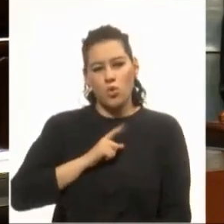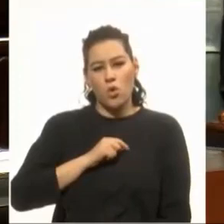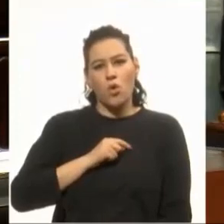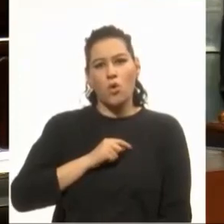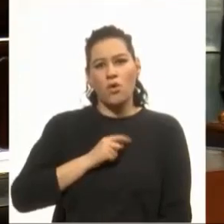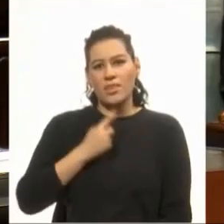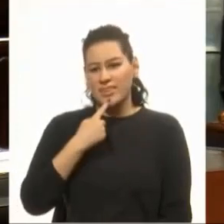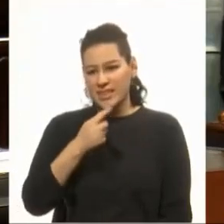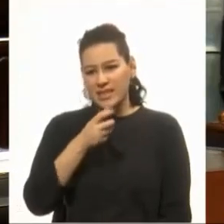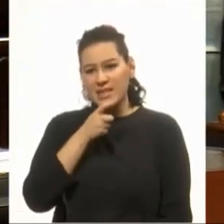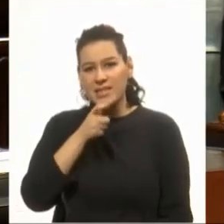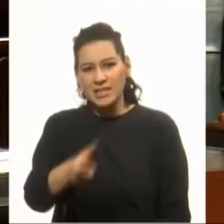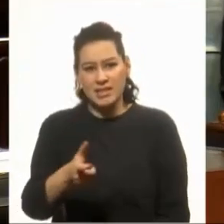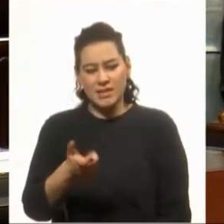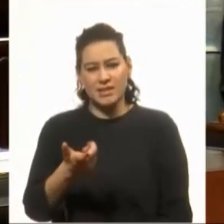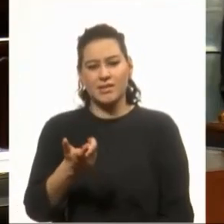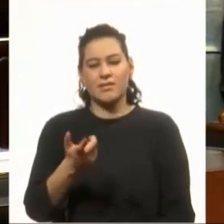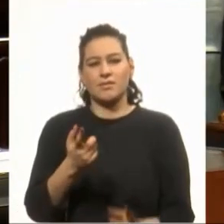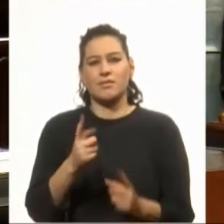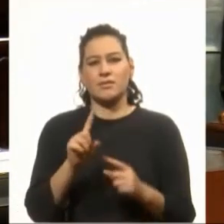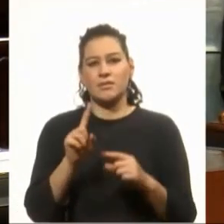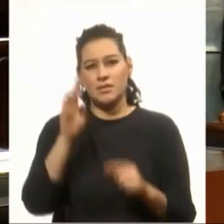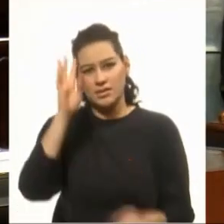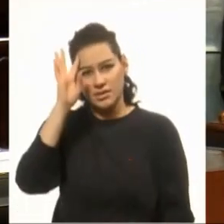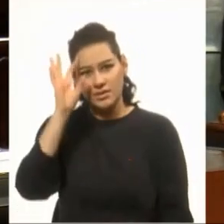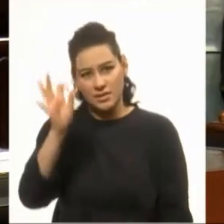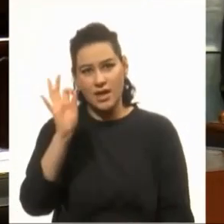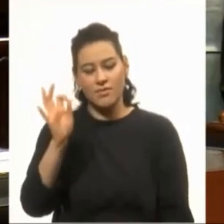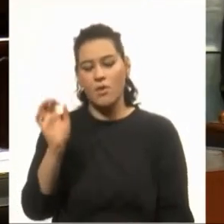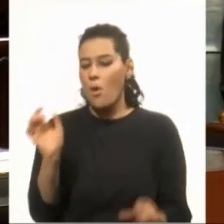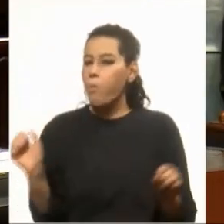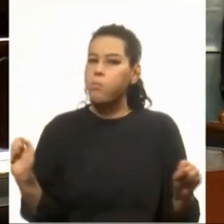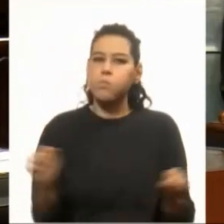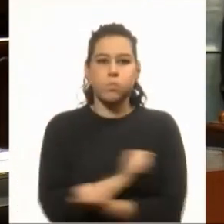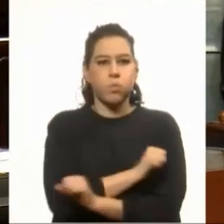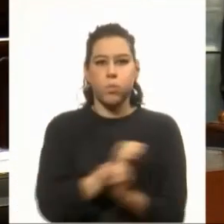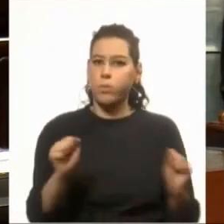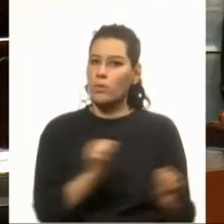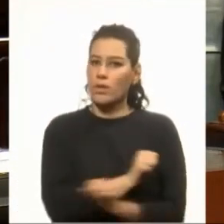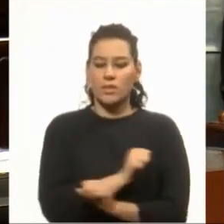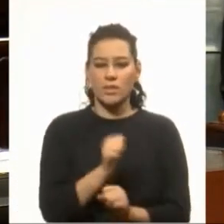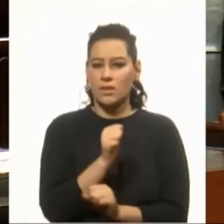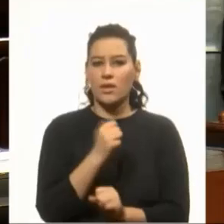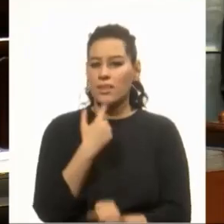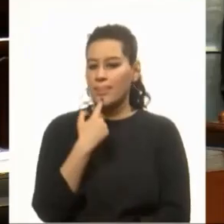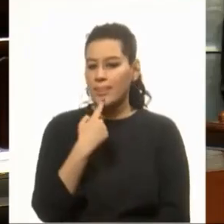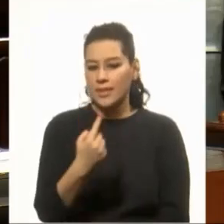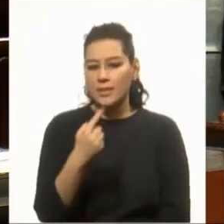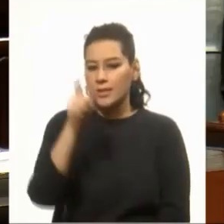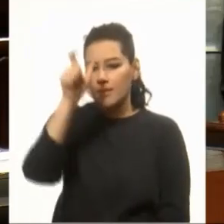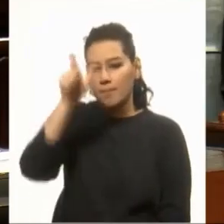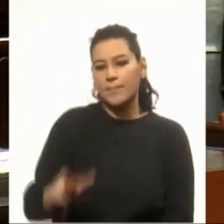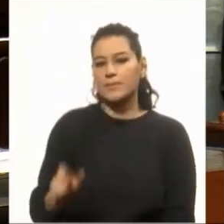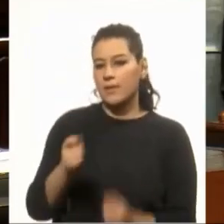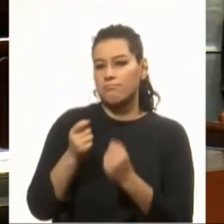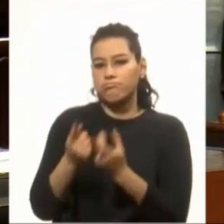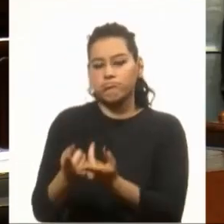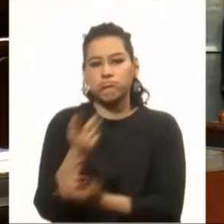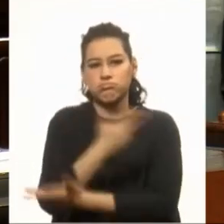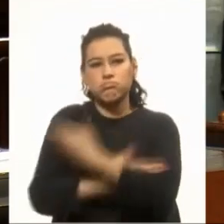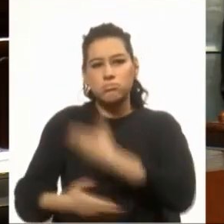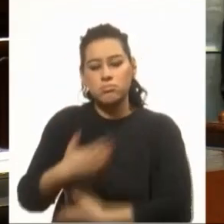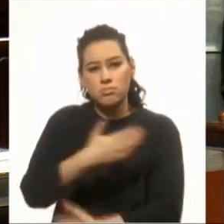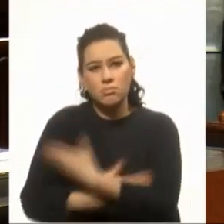circunstancia y seríamos incapaces de echarle en cara a alguien una discapacidad